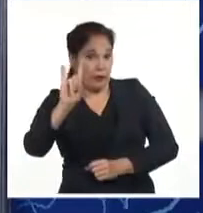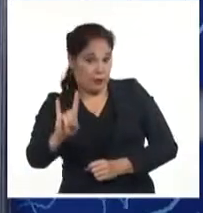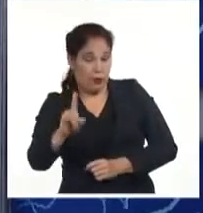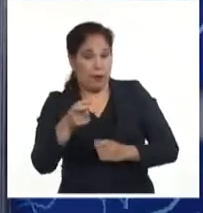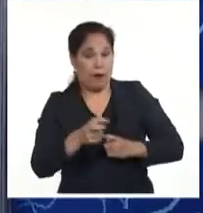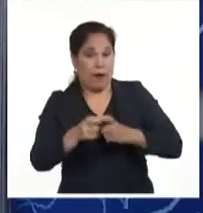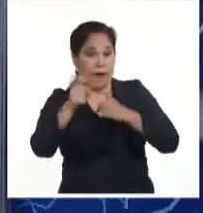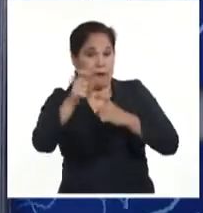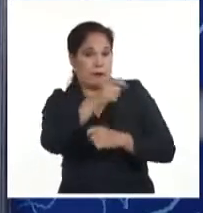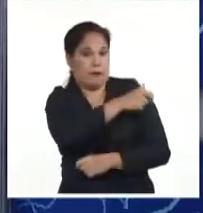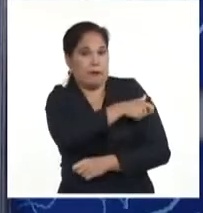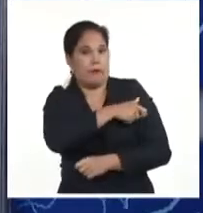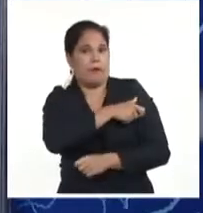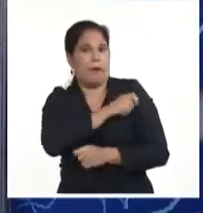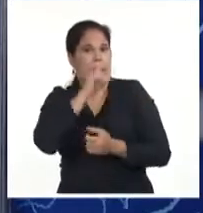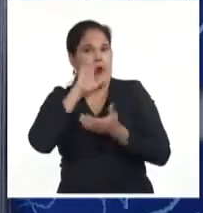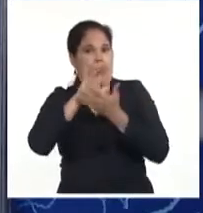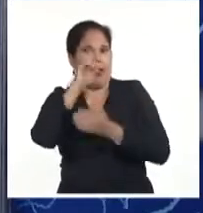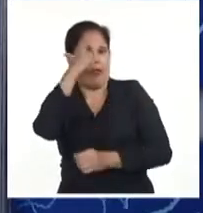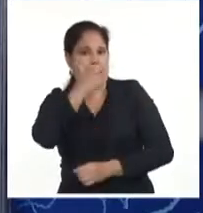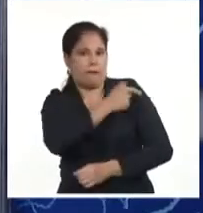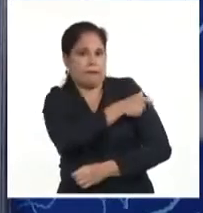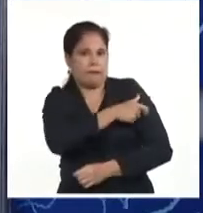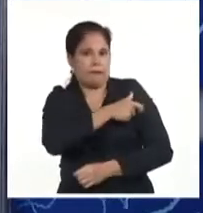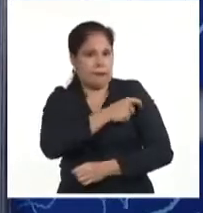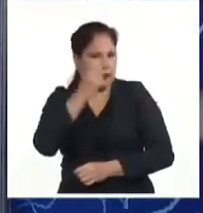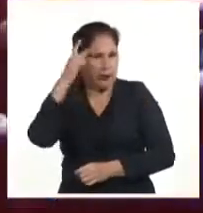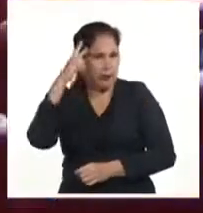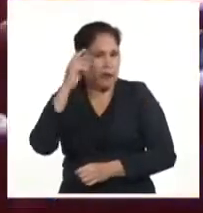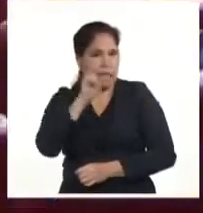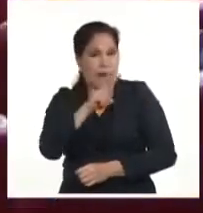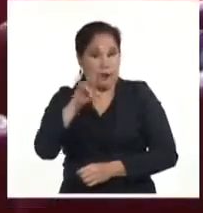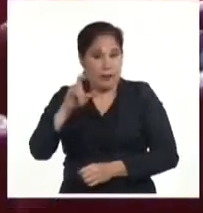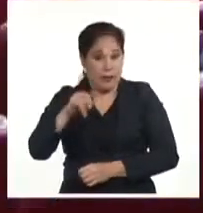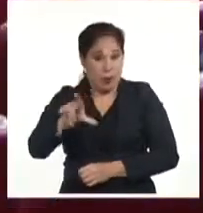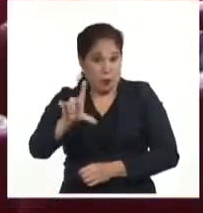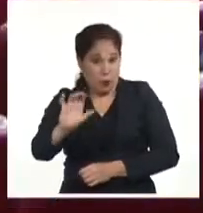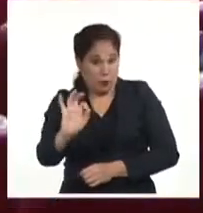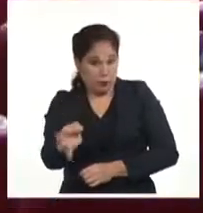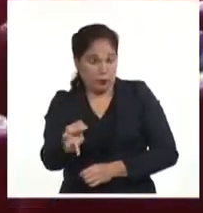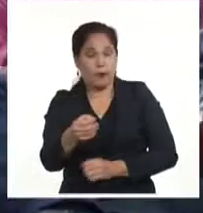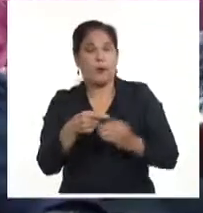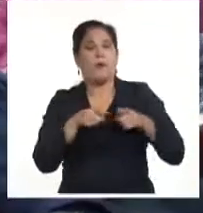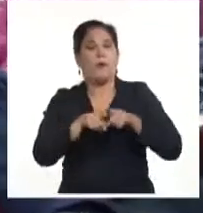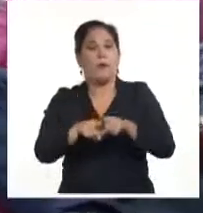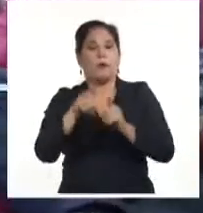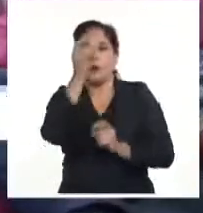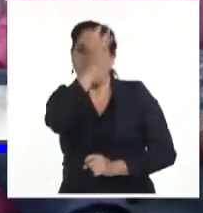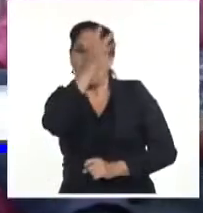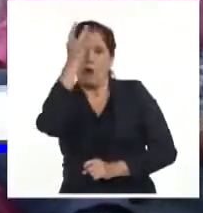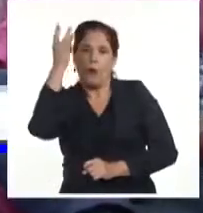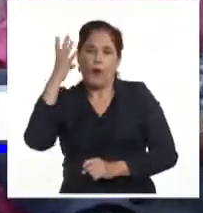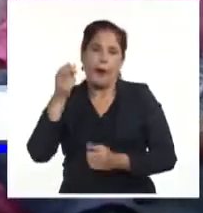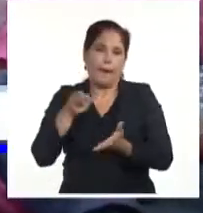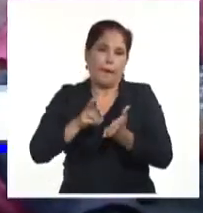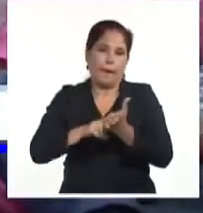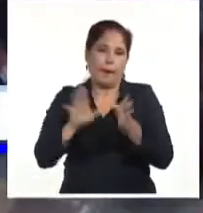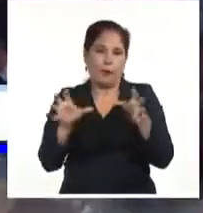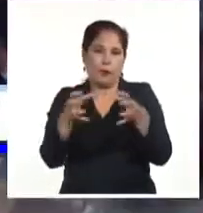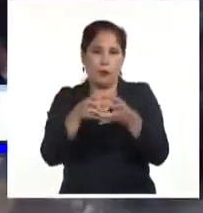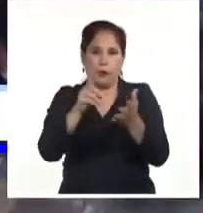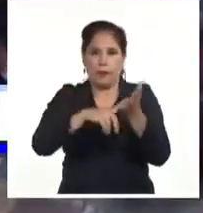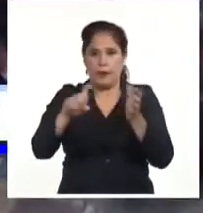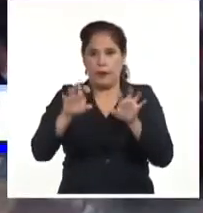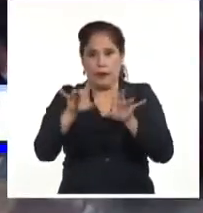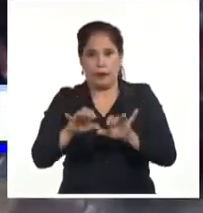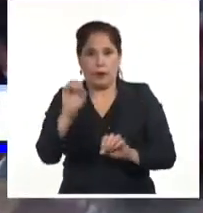asalto a los cuarteles Moncada y Carlos Manuel de Céspedes. Acompañaron al presidente cubano, Roberto Morales Ojeda, miembro del Buró Político y